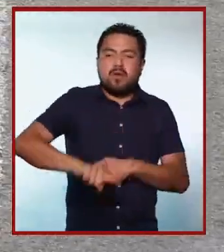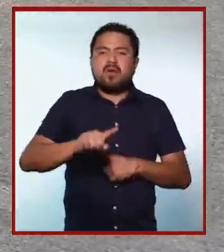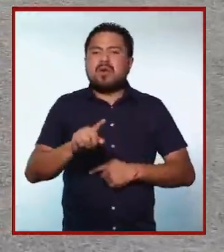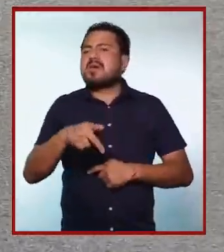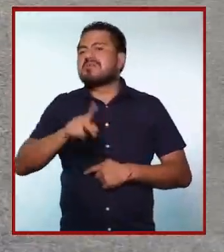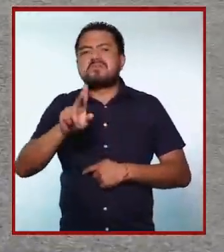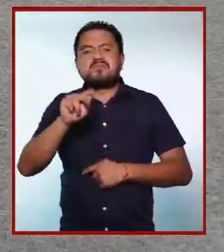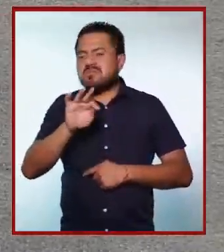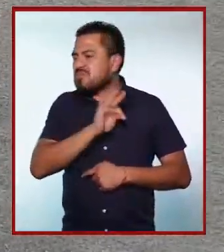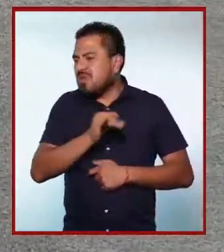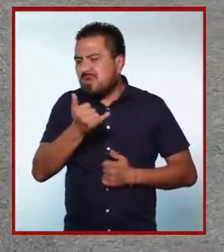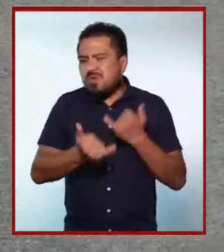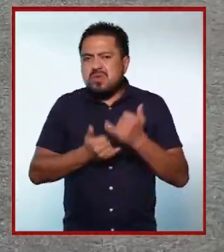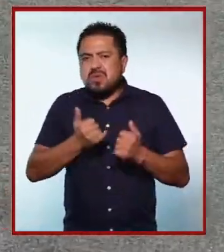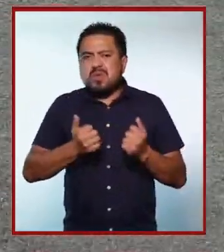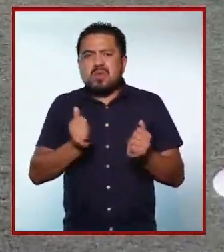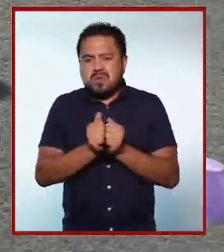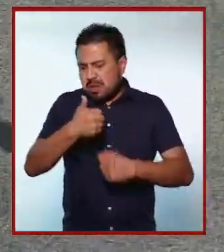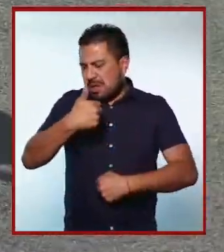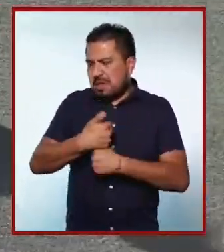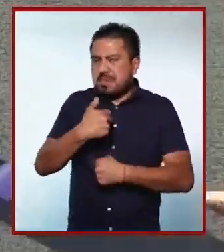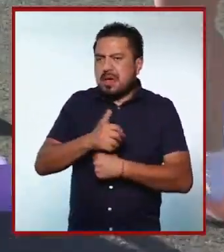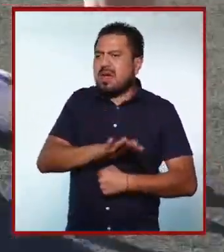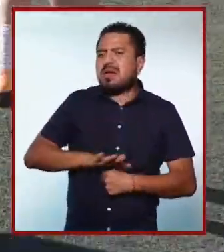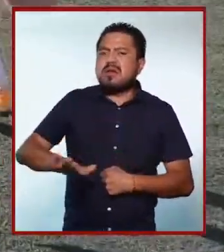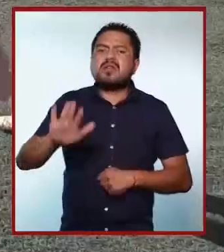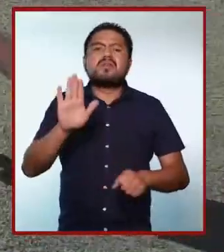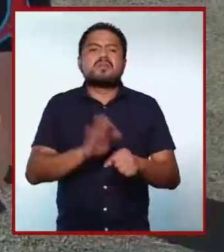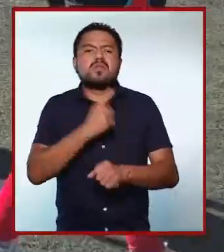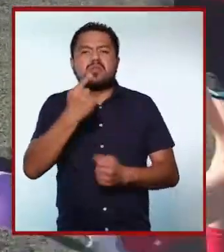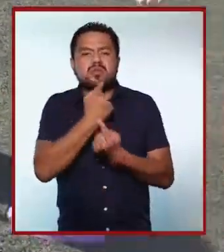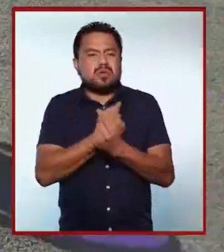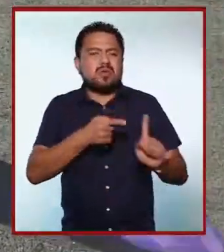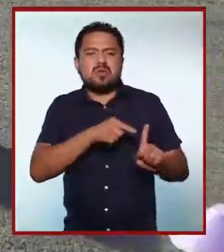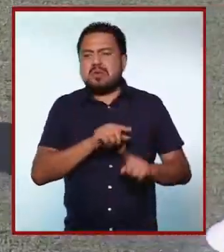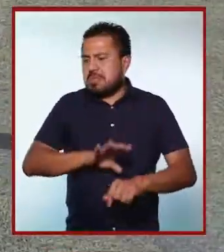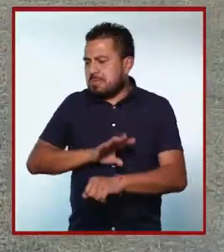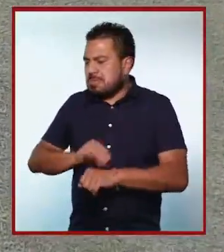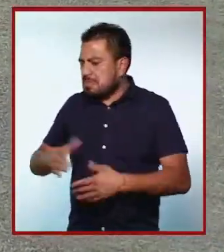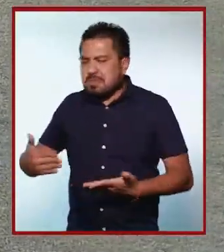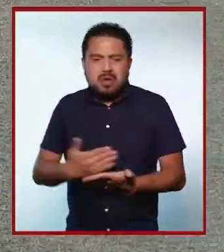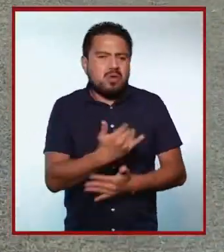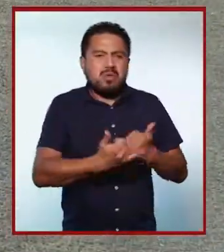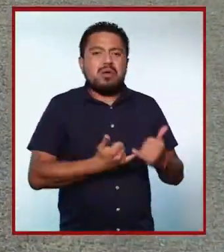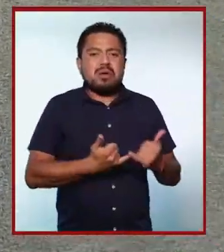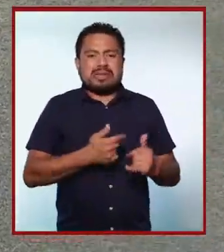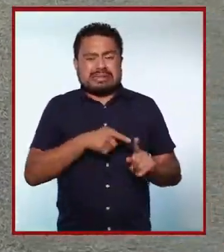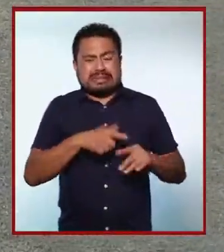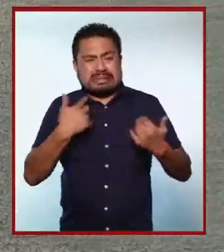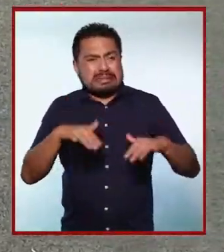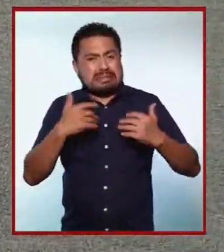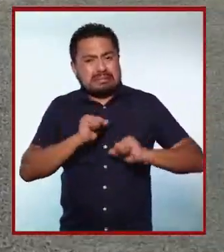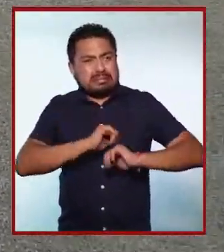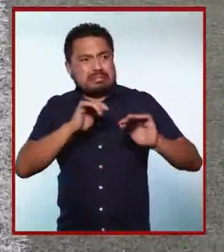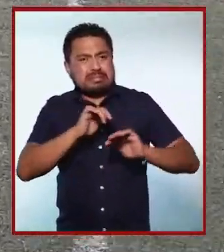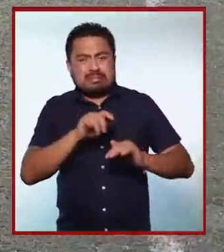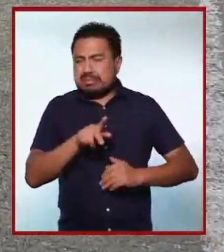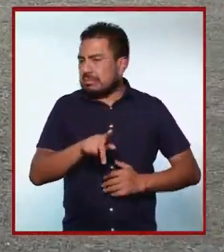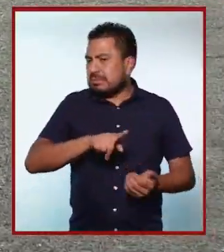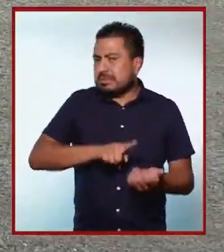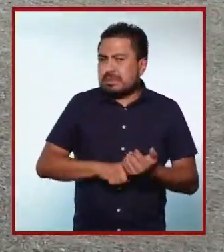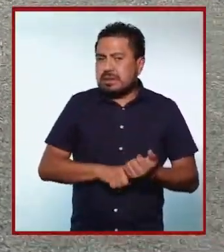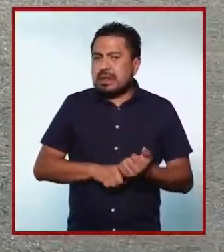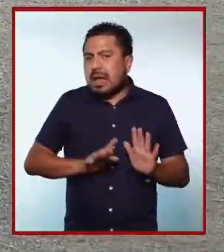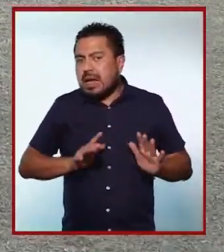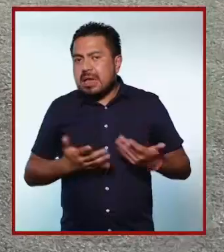el fútbol, y que no podía jugar en la primaria porque los niños no la dejaban jugar. Entonces sí es impresionante que